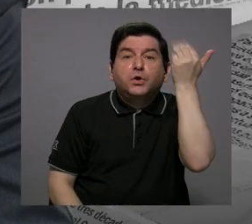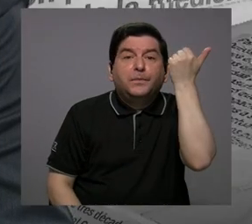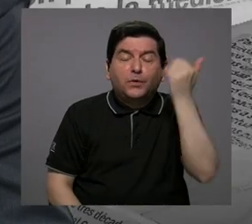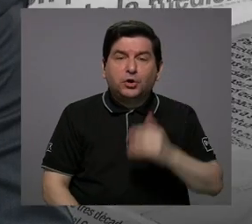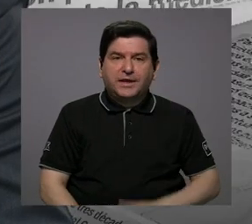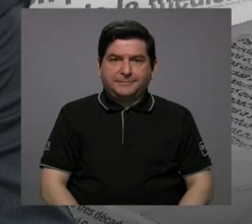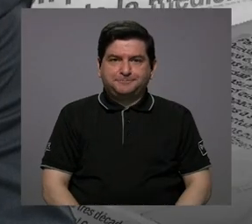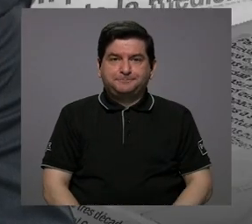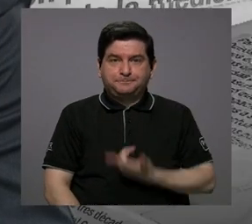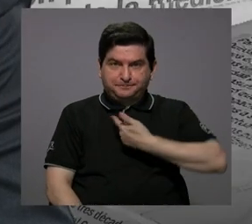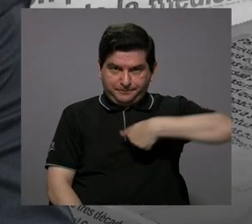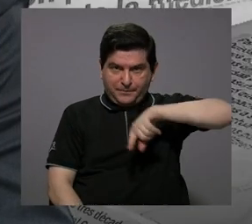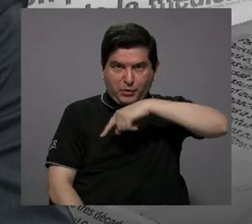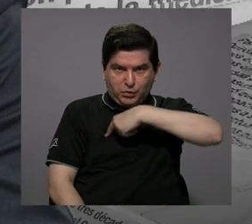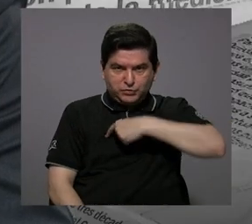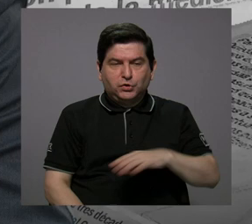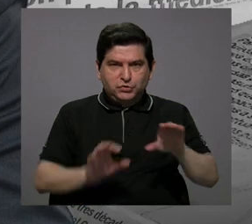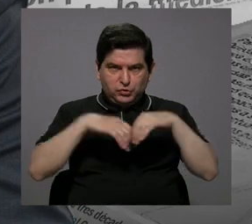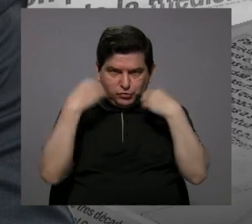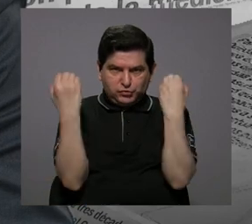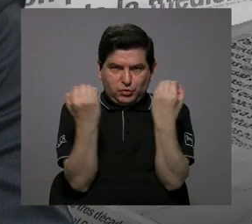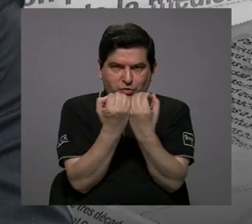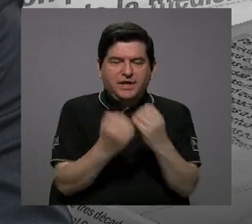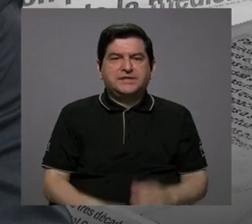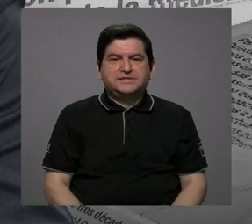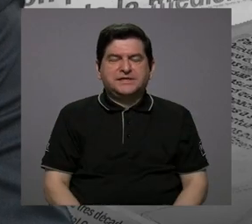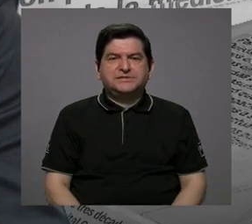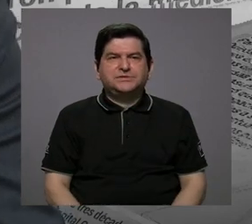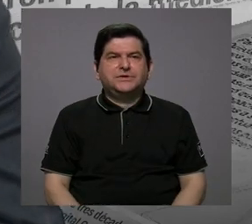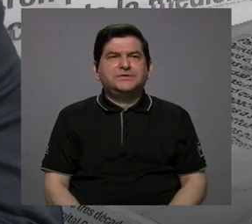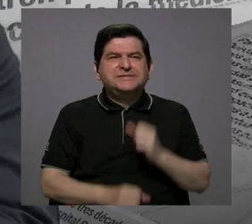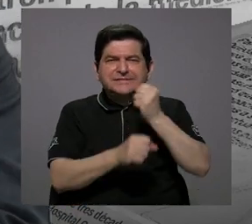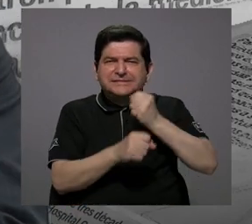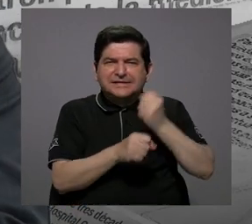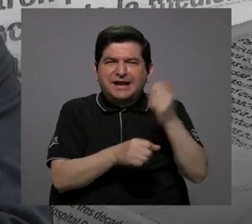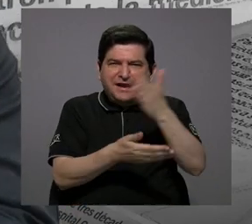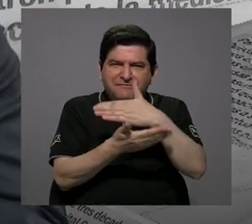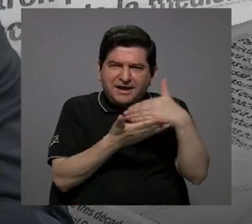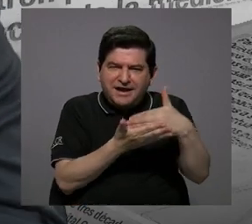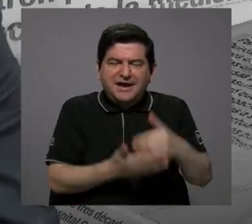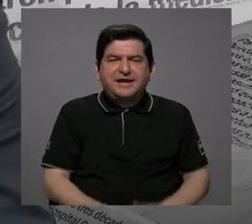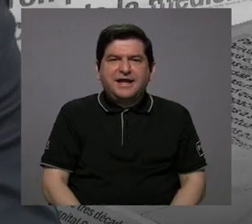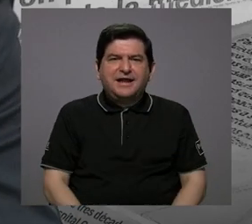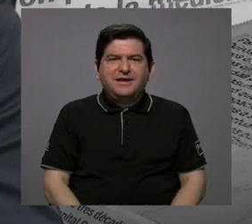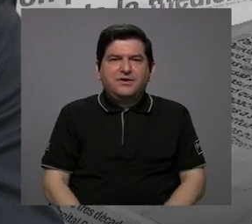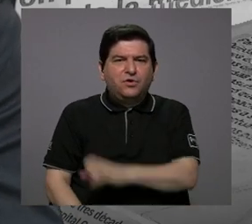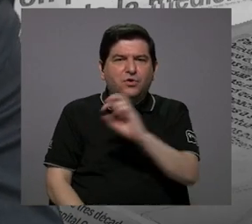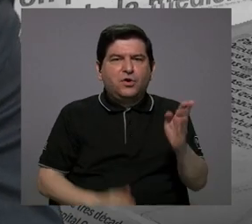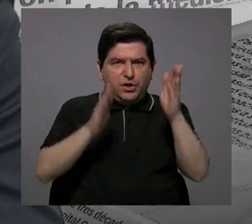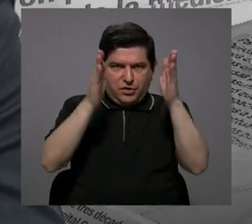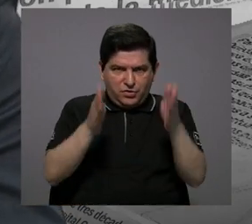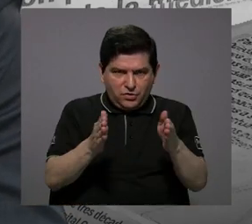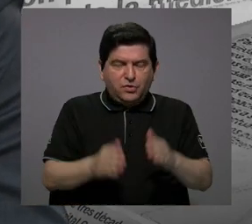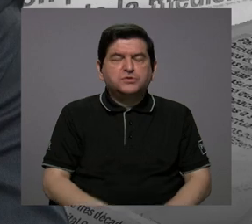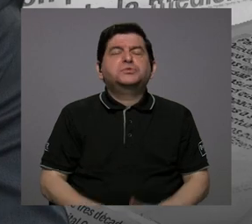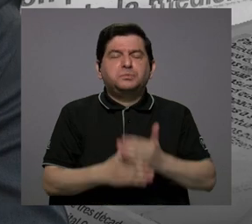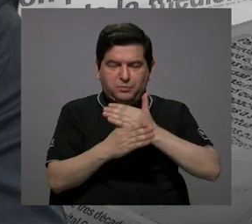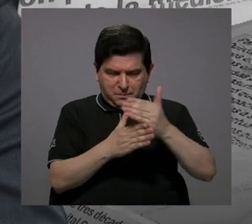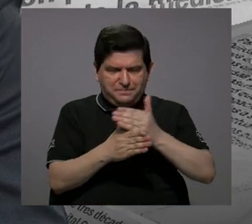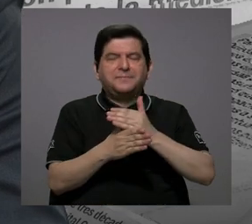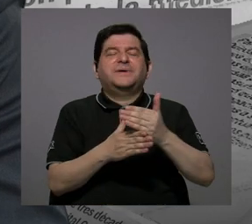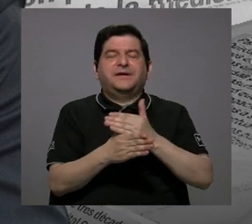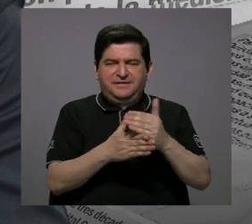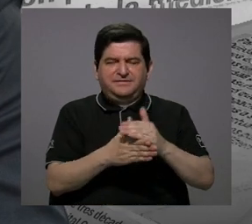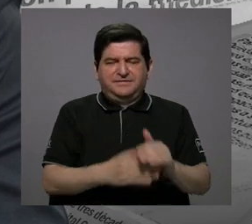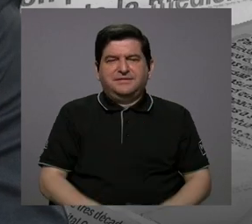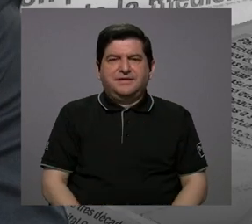nosotros como organización hemos acuñado algo que el sentido de los costarricenses lo va a compartir con nosotros,